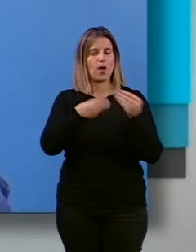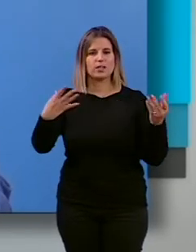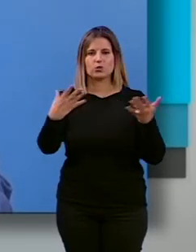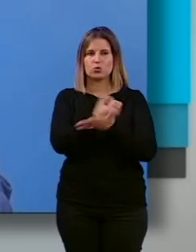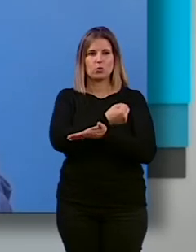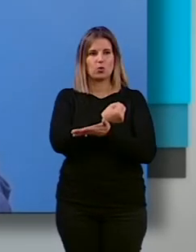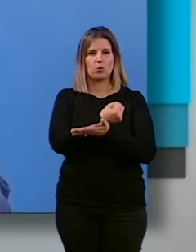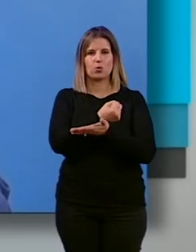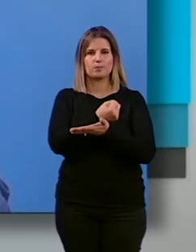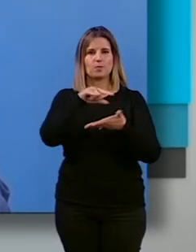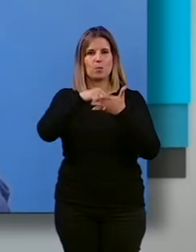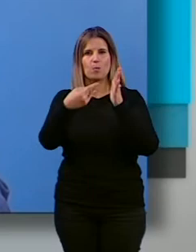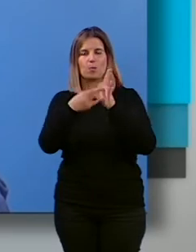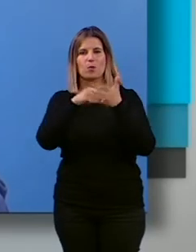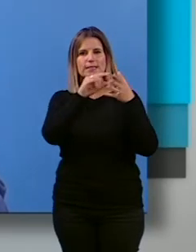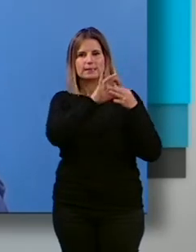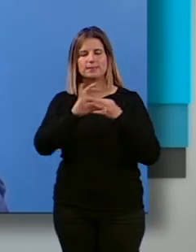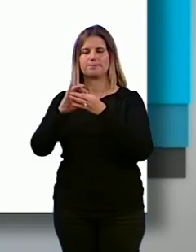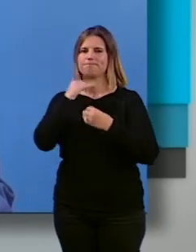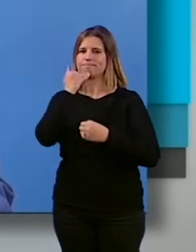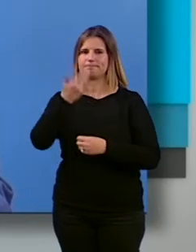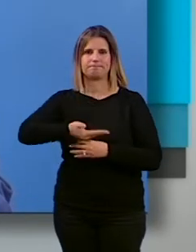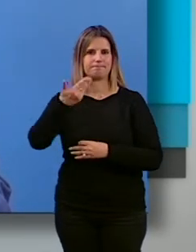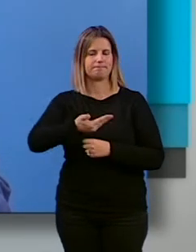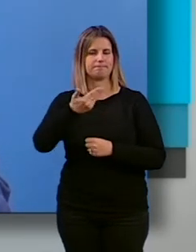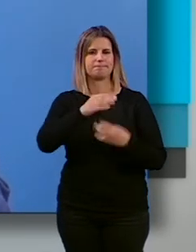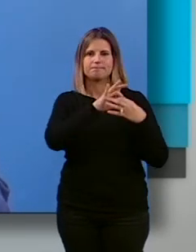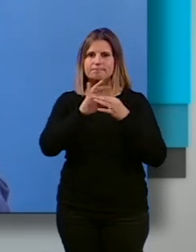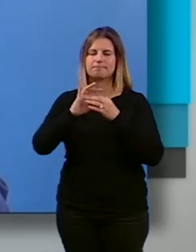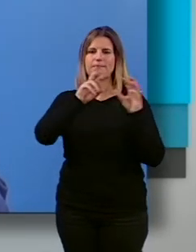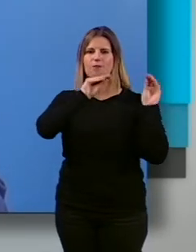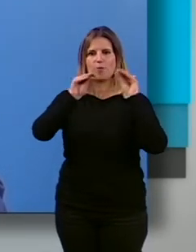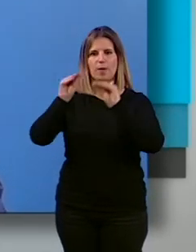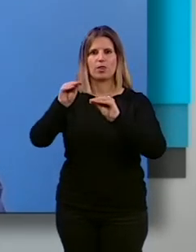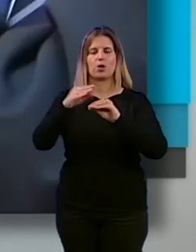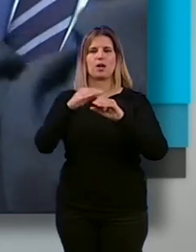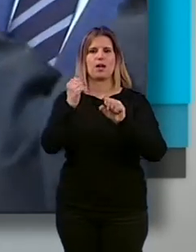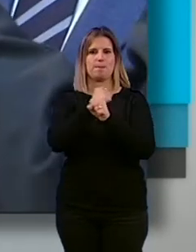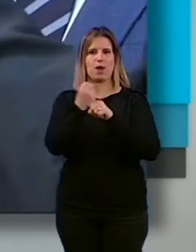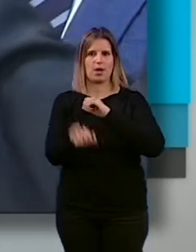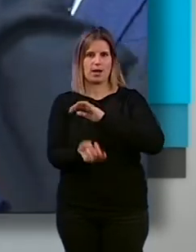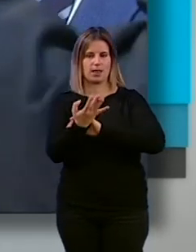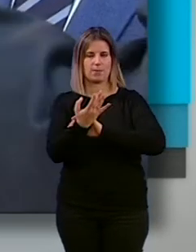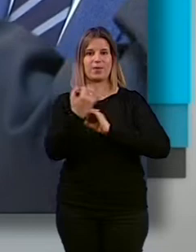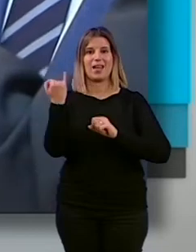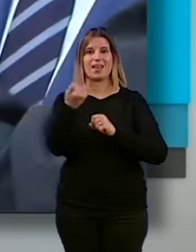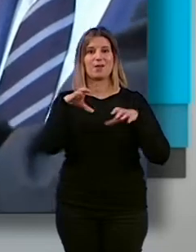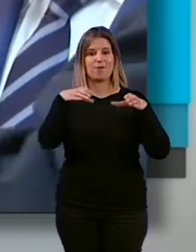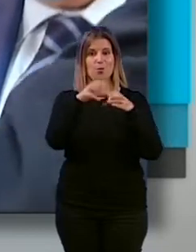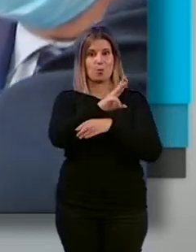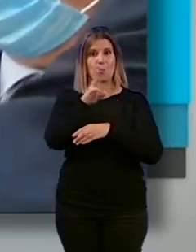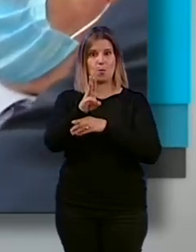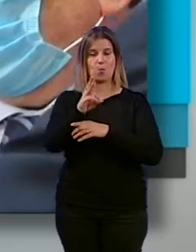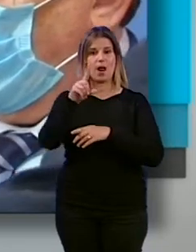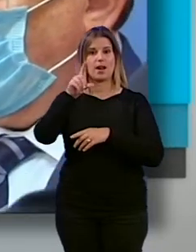los proyectos vinculados a algo tan importante, vinculados a lo que es formación y creación de empleo. Además, el jefe de grupo de los populares,